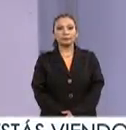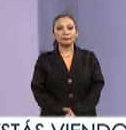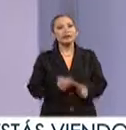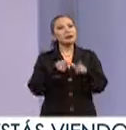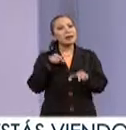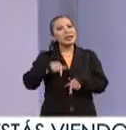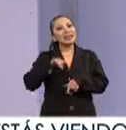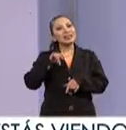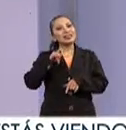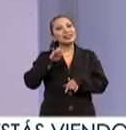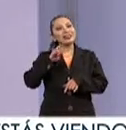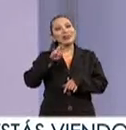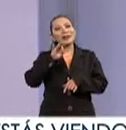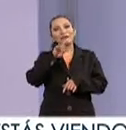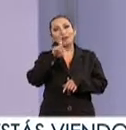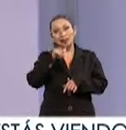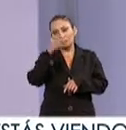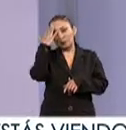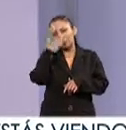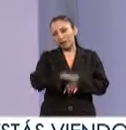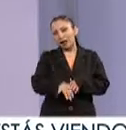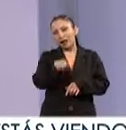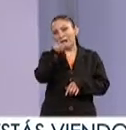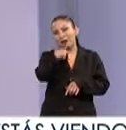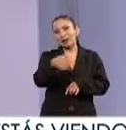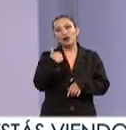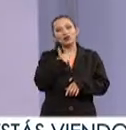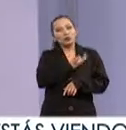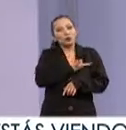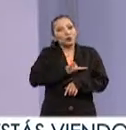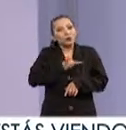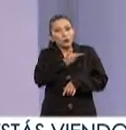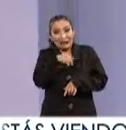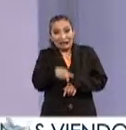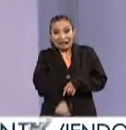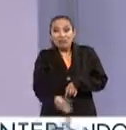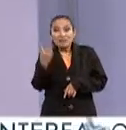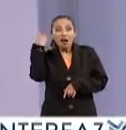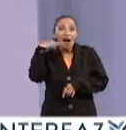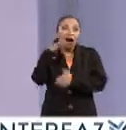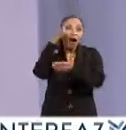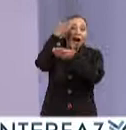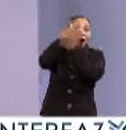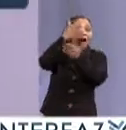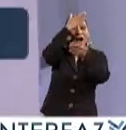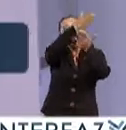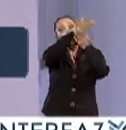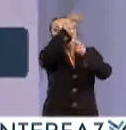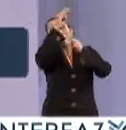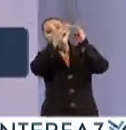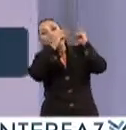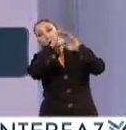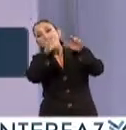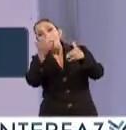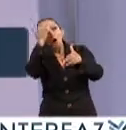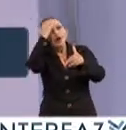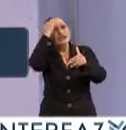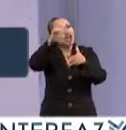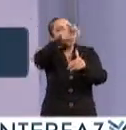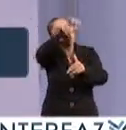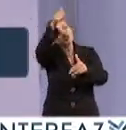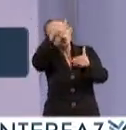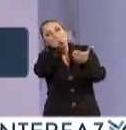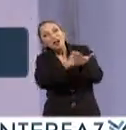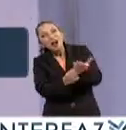Seguimos en Interfaz y, bueno, como ustedes bien saben, nos encanta en este programa Viajar por el Mundo. Siempre queremos conocer un lugar